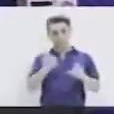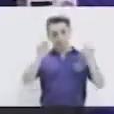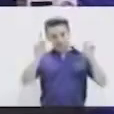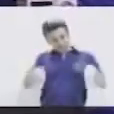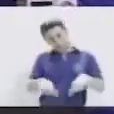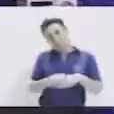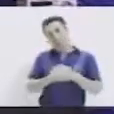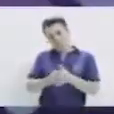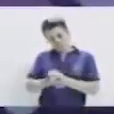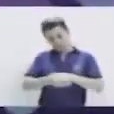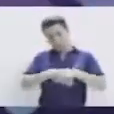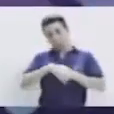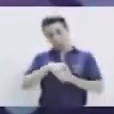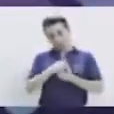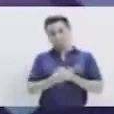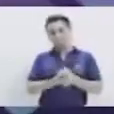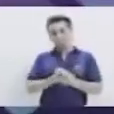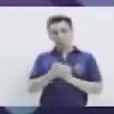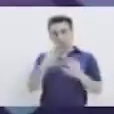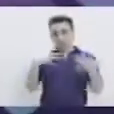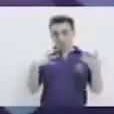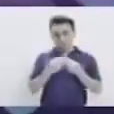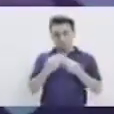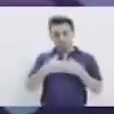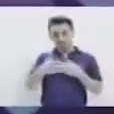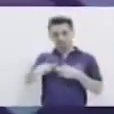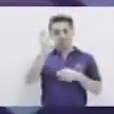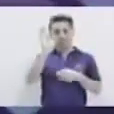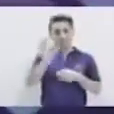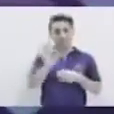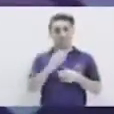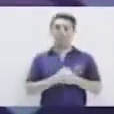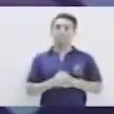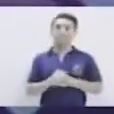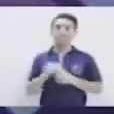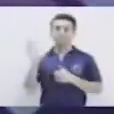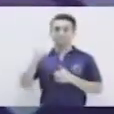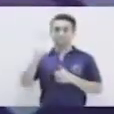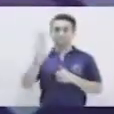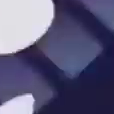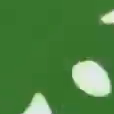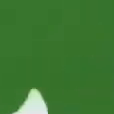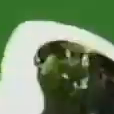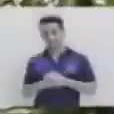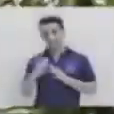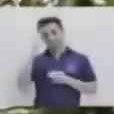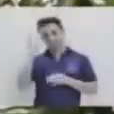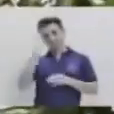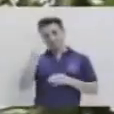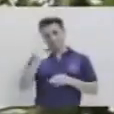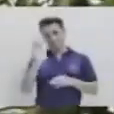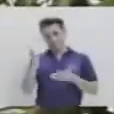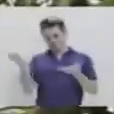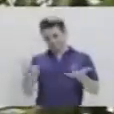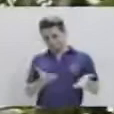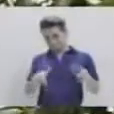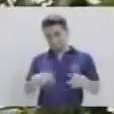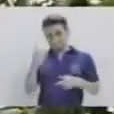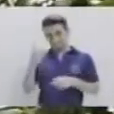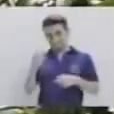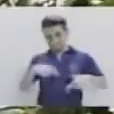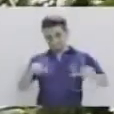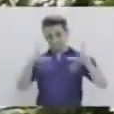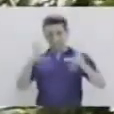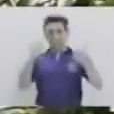sus manos. Y recuerda, juntos saldremos adelante. Adiós. Hola, bienvenidos a un